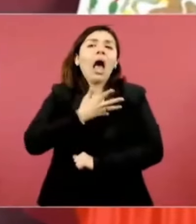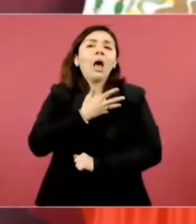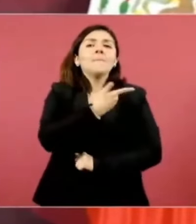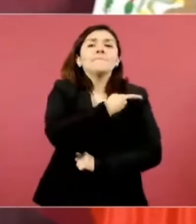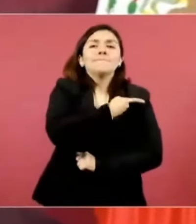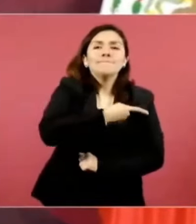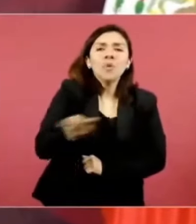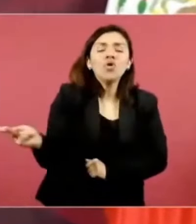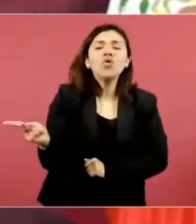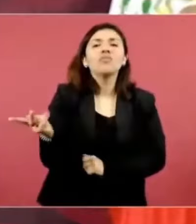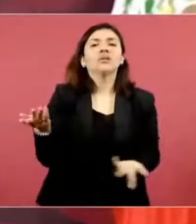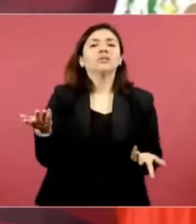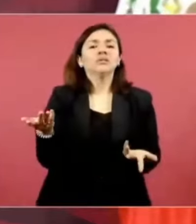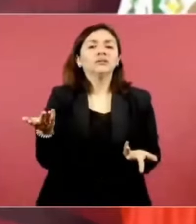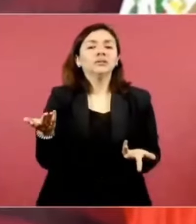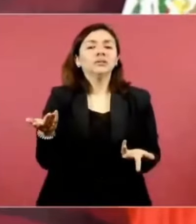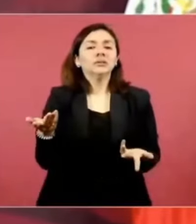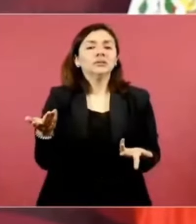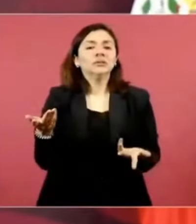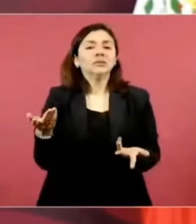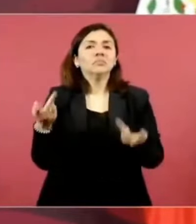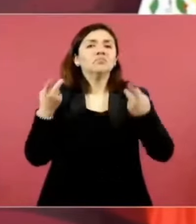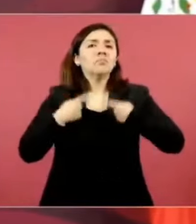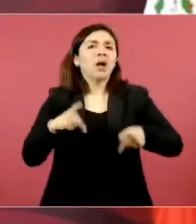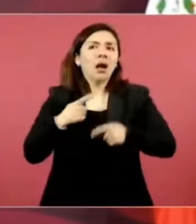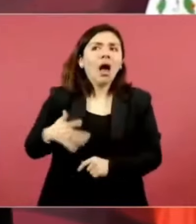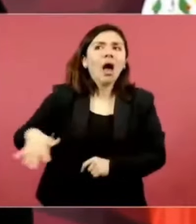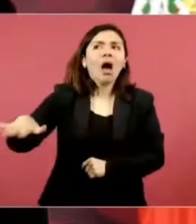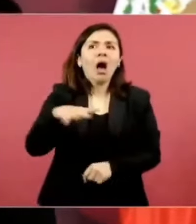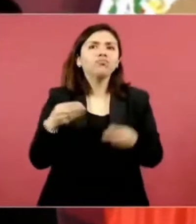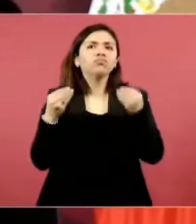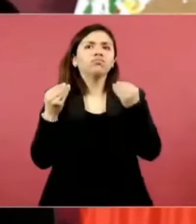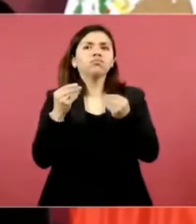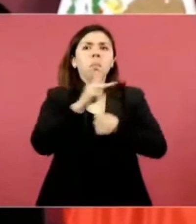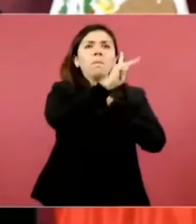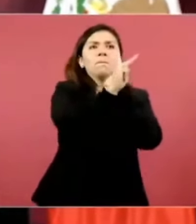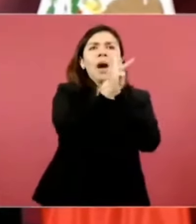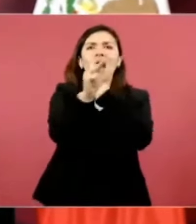la gente de países,